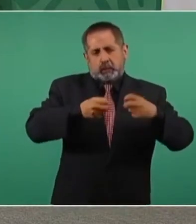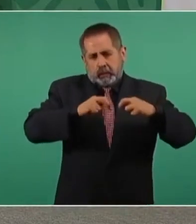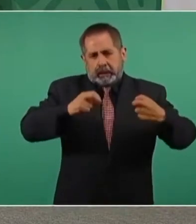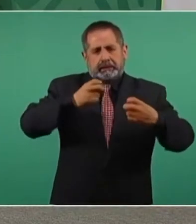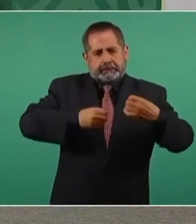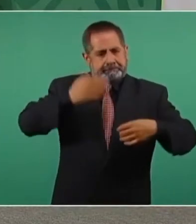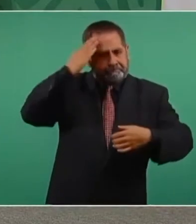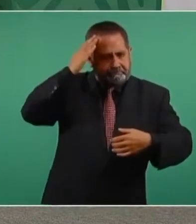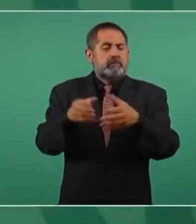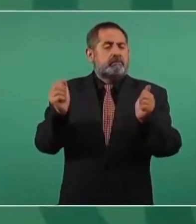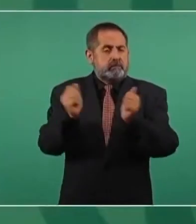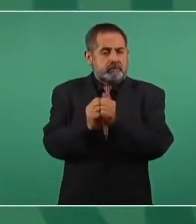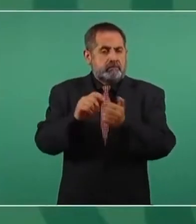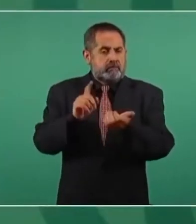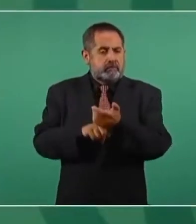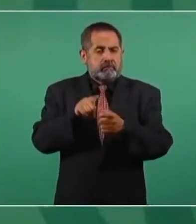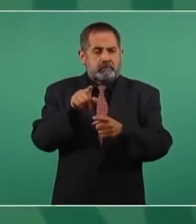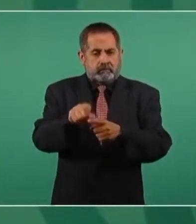Noticias TVT